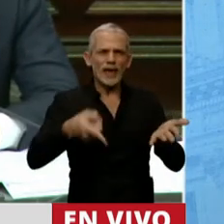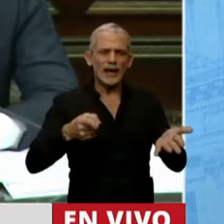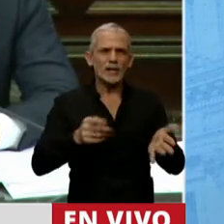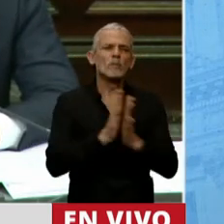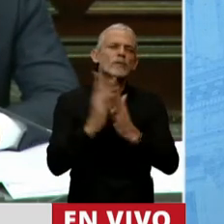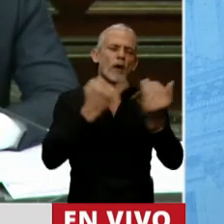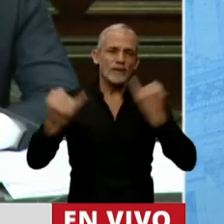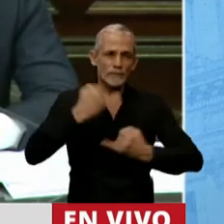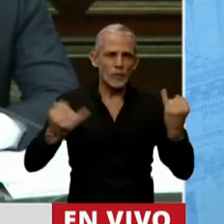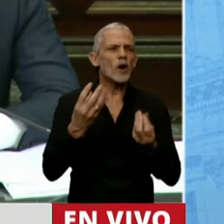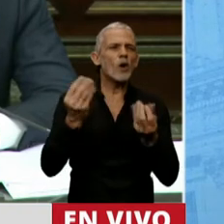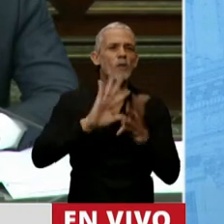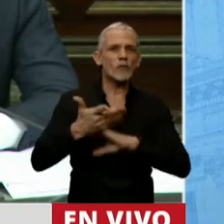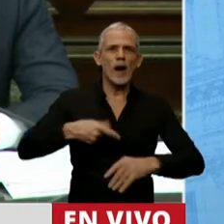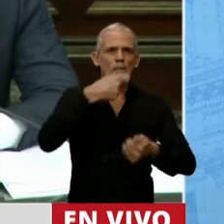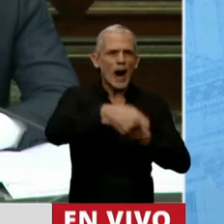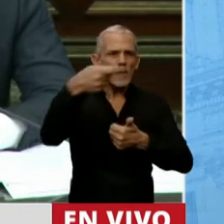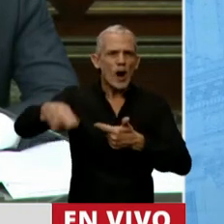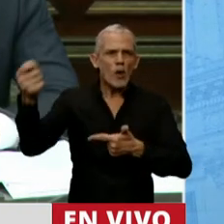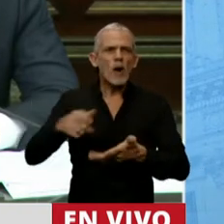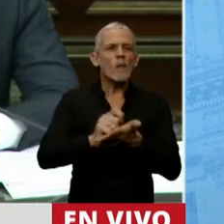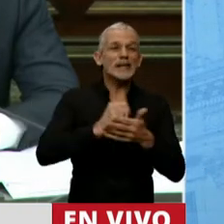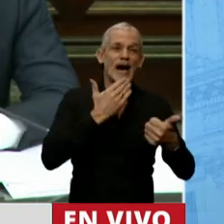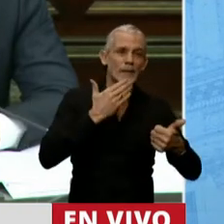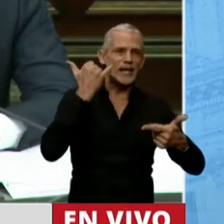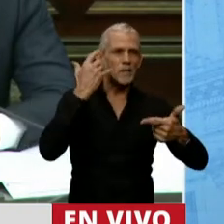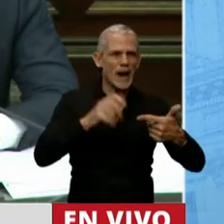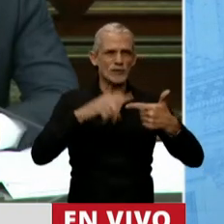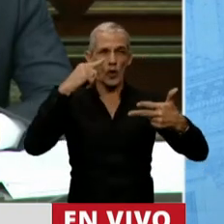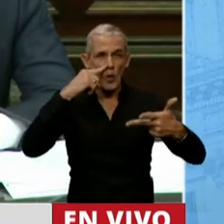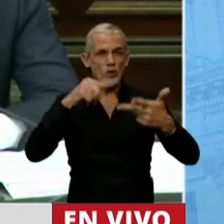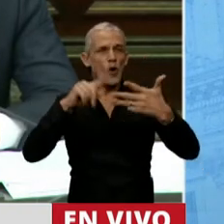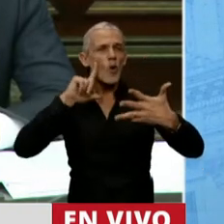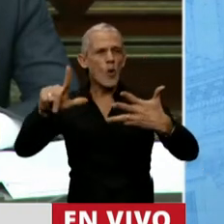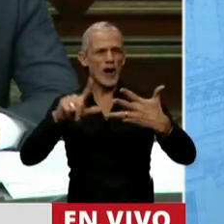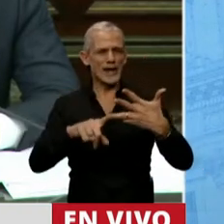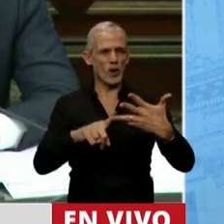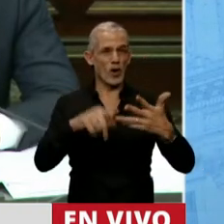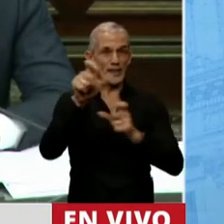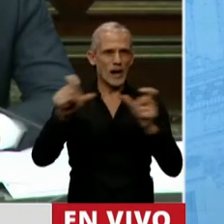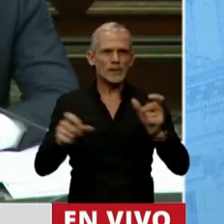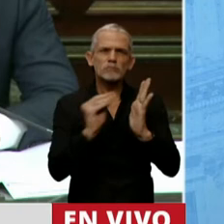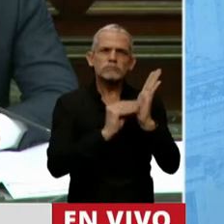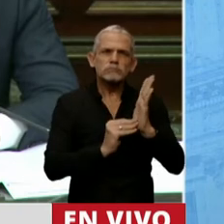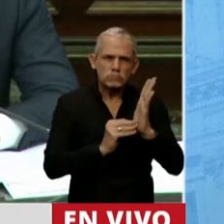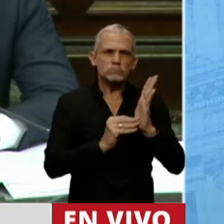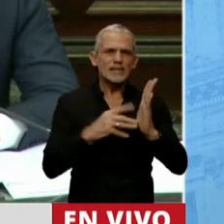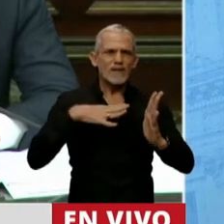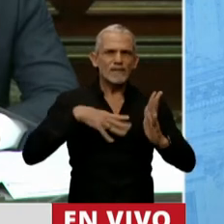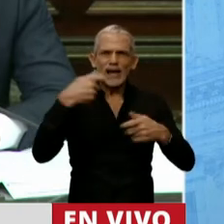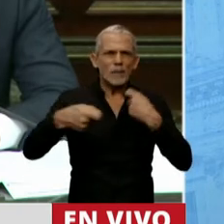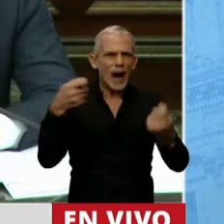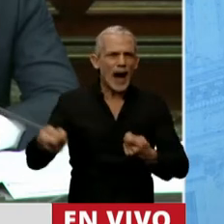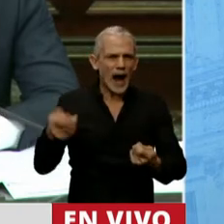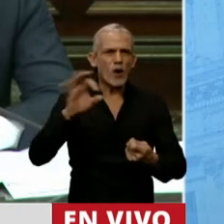el estado de los pagos correspondientes a los meses de abril, mayo, junio y julio, detallando las liquidaciones y pendientes